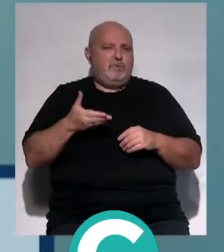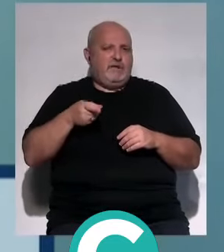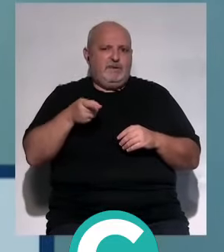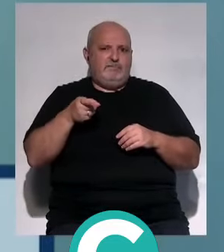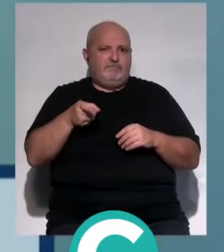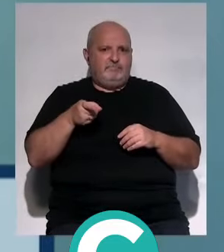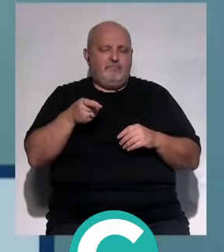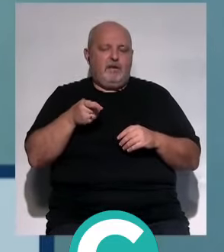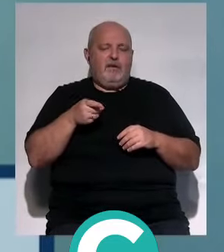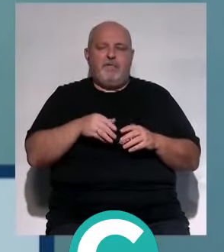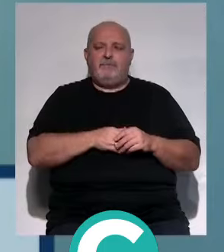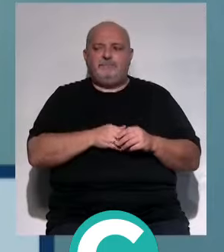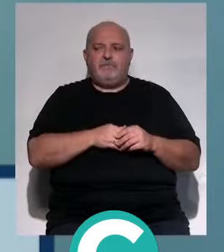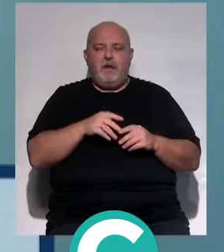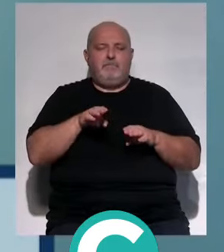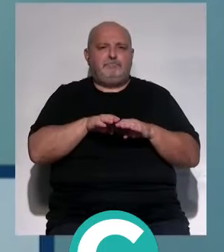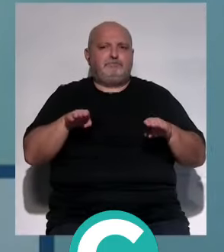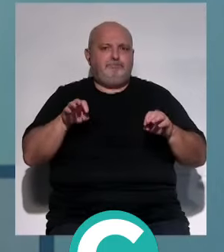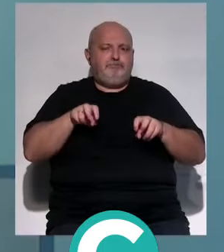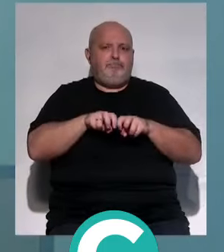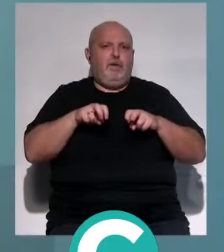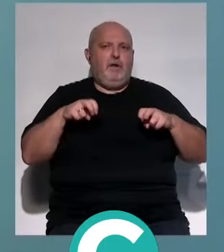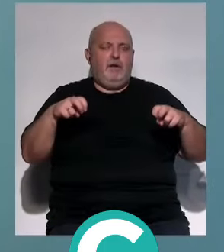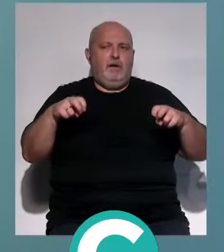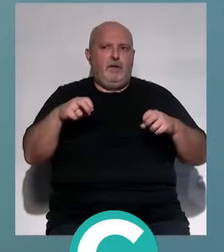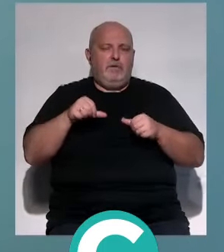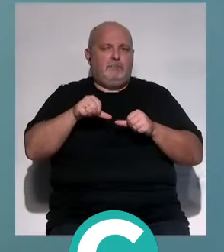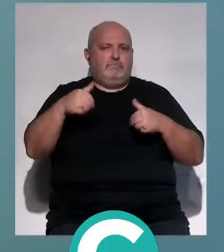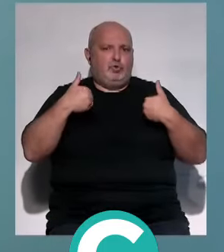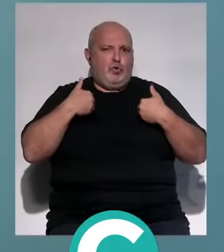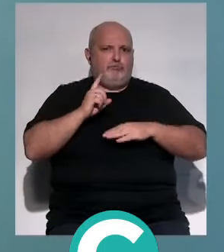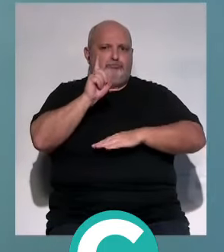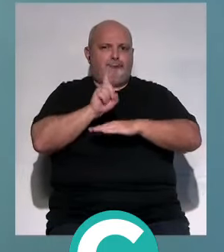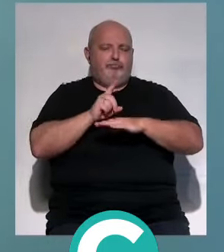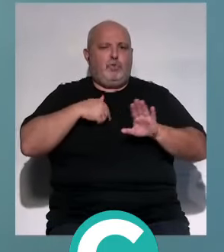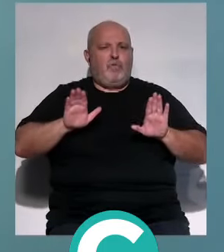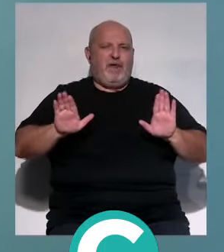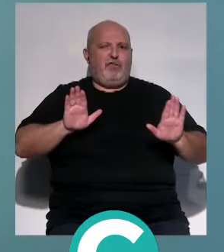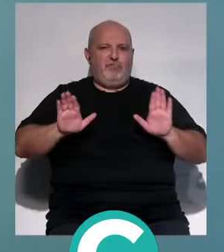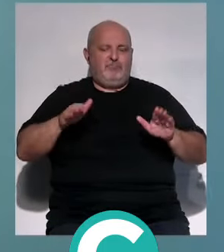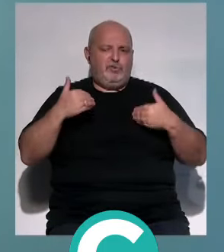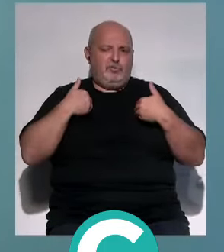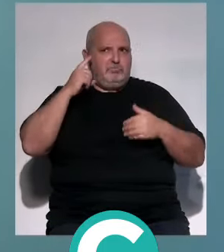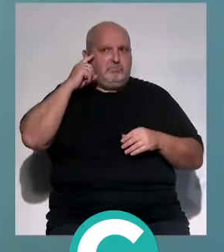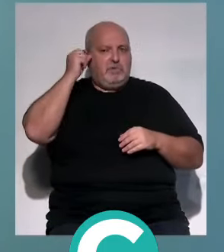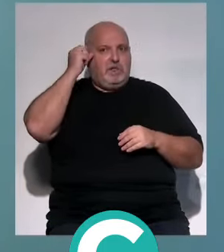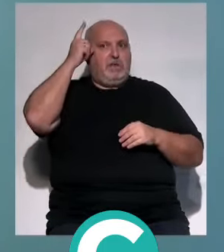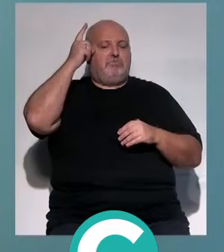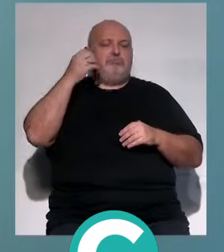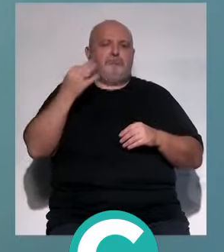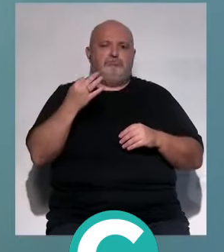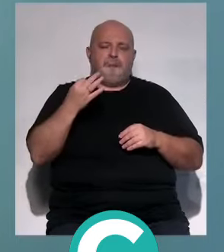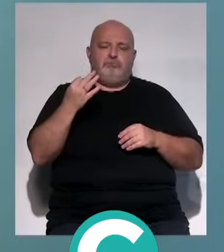es una mesa institucional, que yo voy a tener además el placer de moderar, porque se nos ocurrió, que